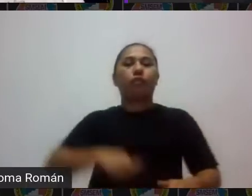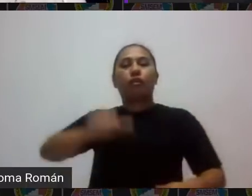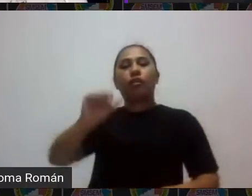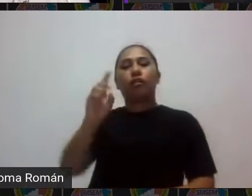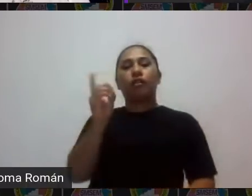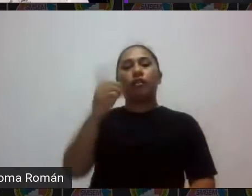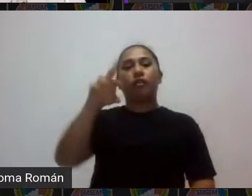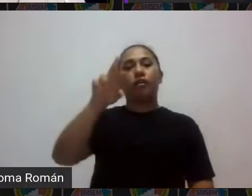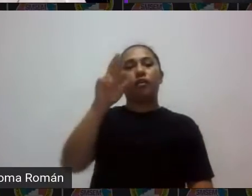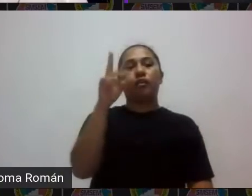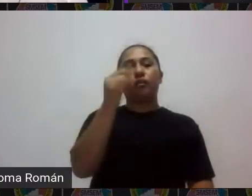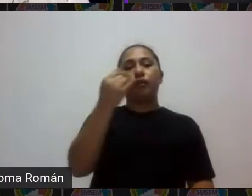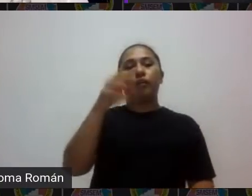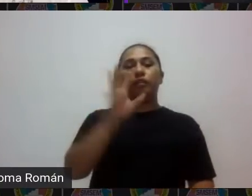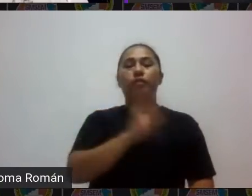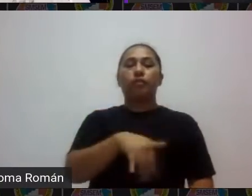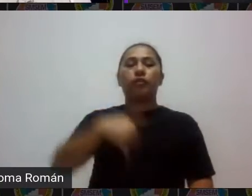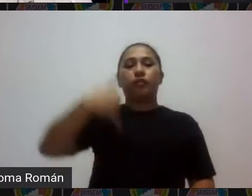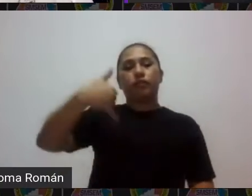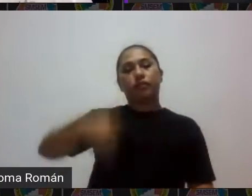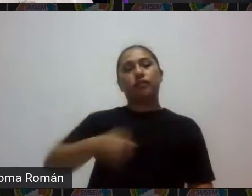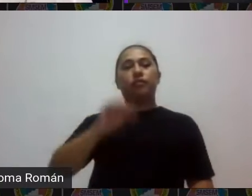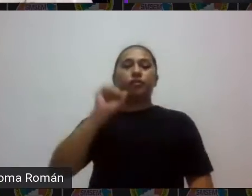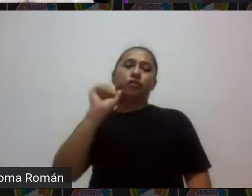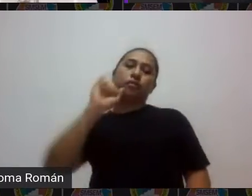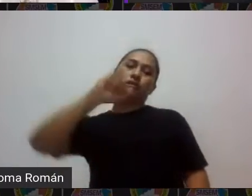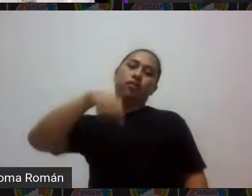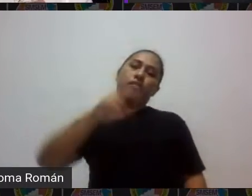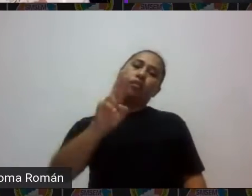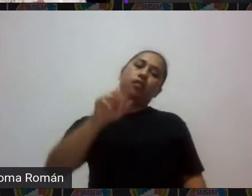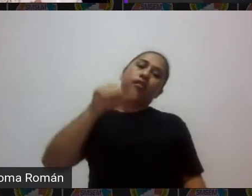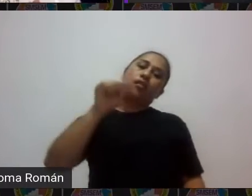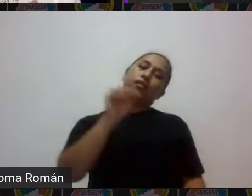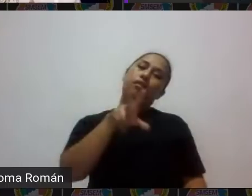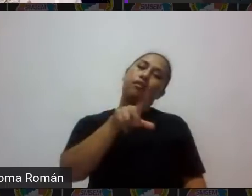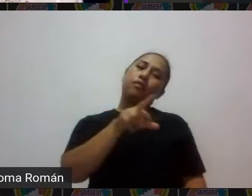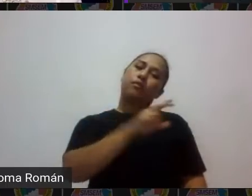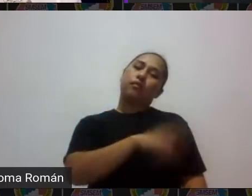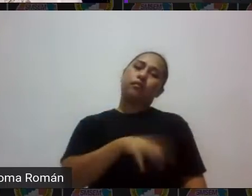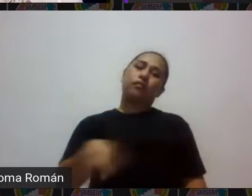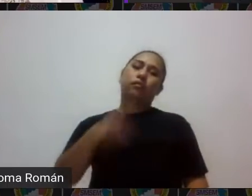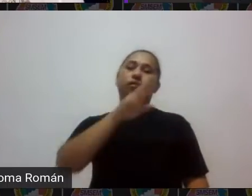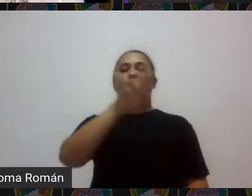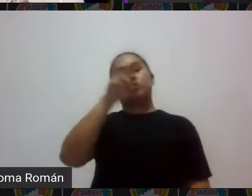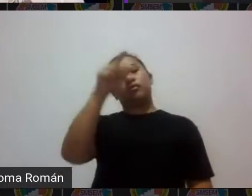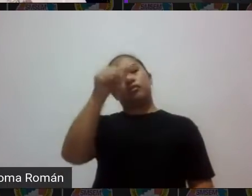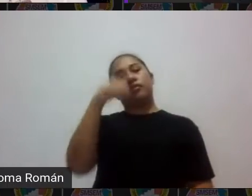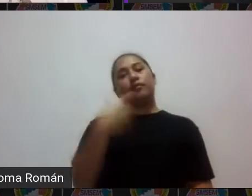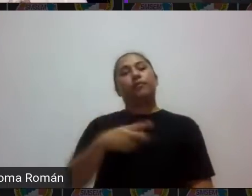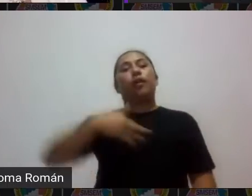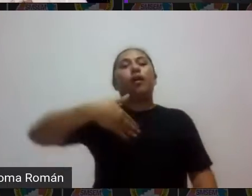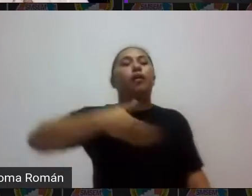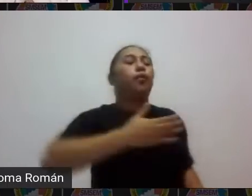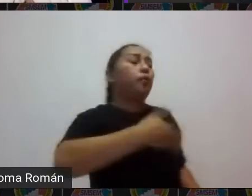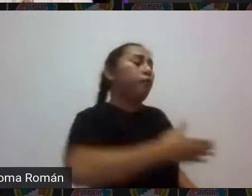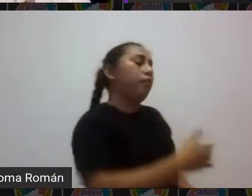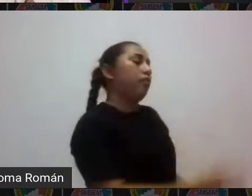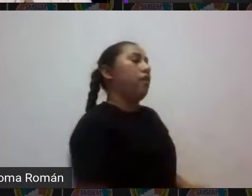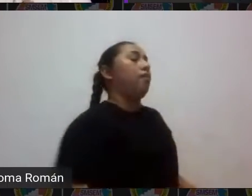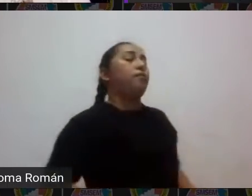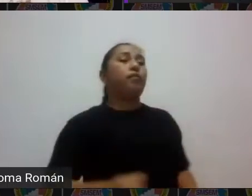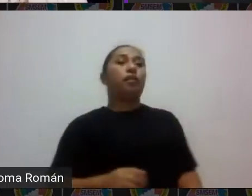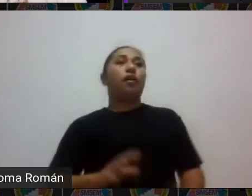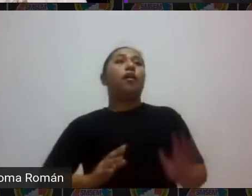y ajustes razonables para que ese pececito al final del año logre subir el árbol